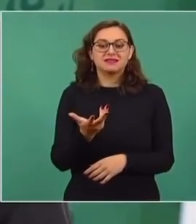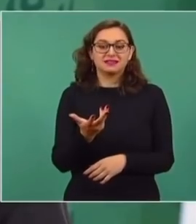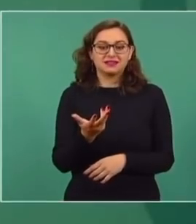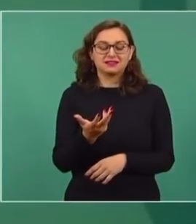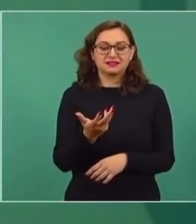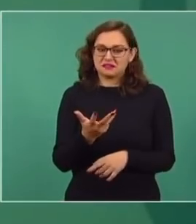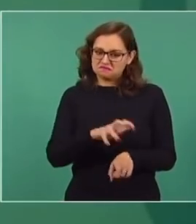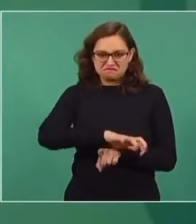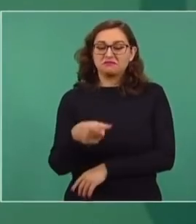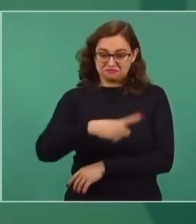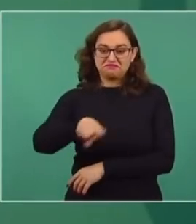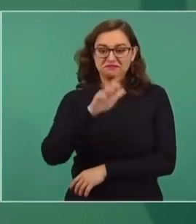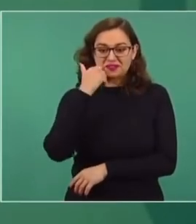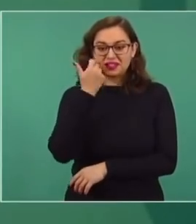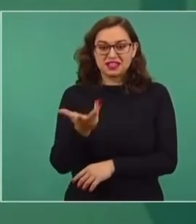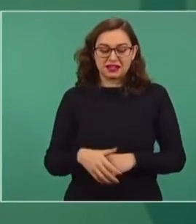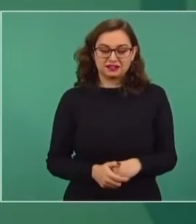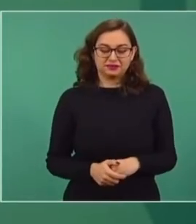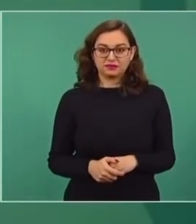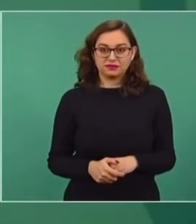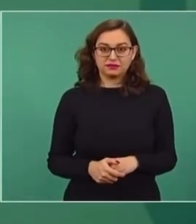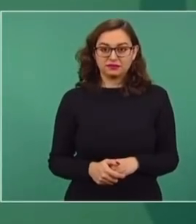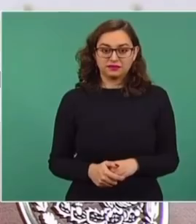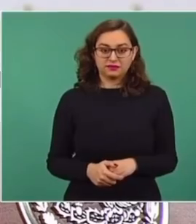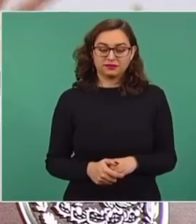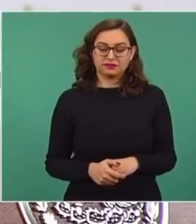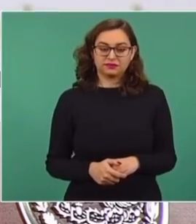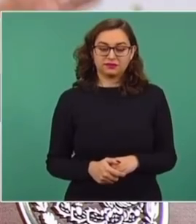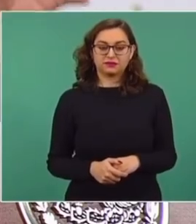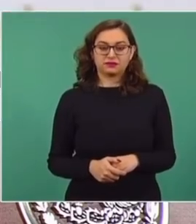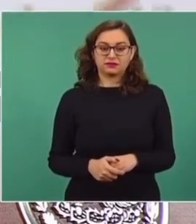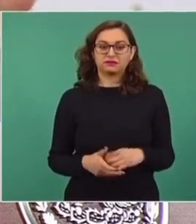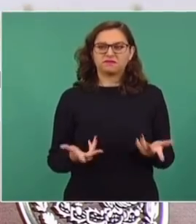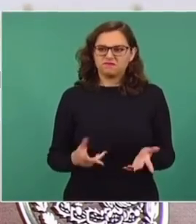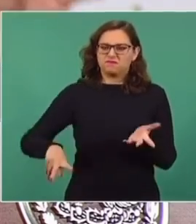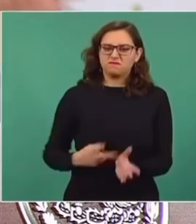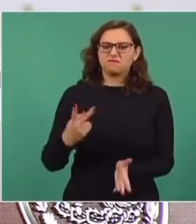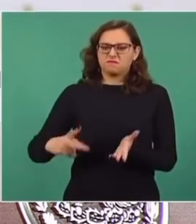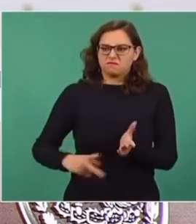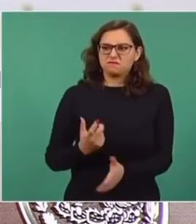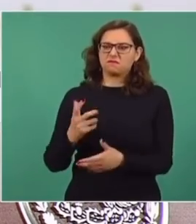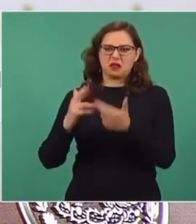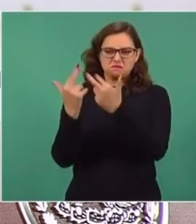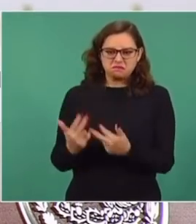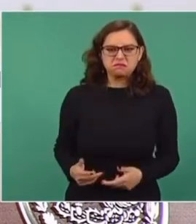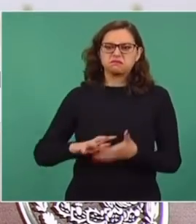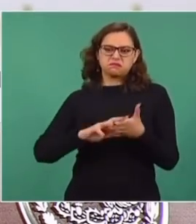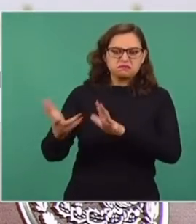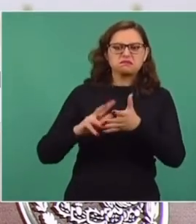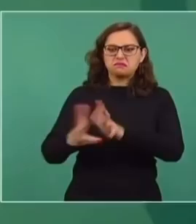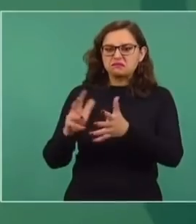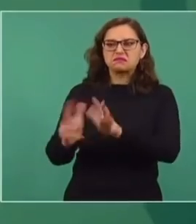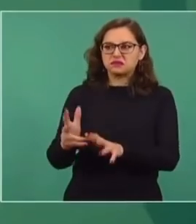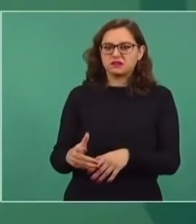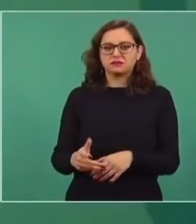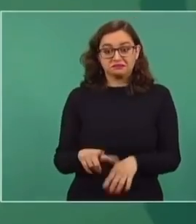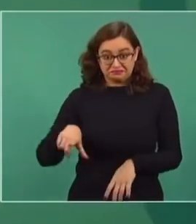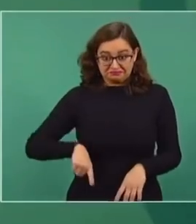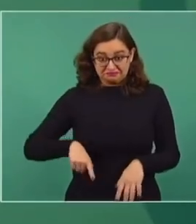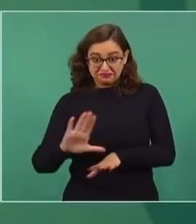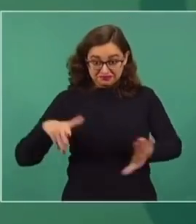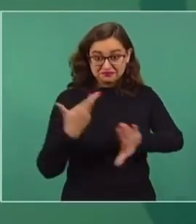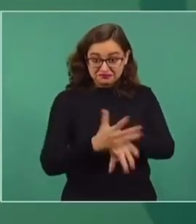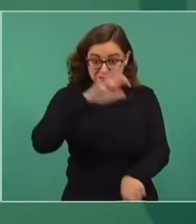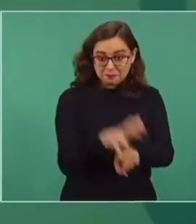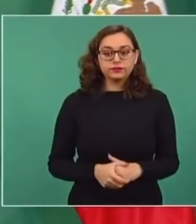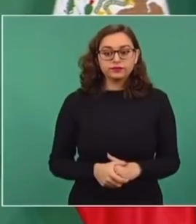reprimiéramos, que usáramos nosotros la fuerza. Están provocando y provocando, provocando, pues se van a quedar con las ganas. No vamos